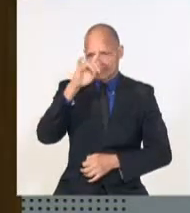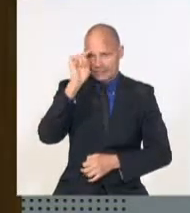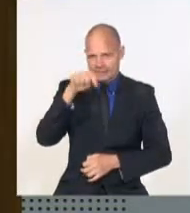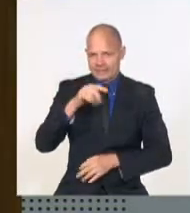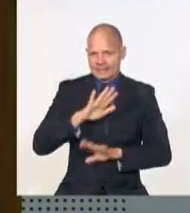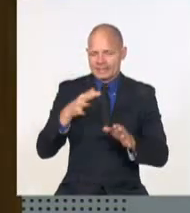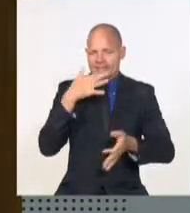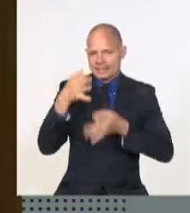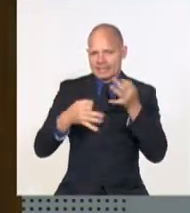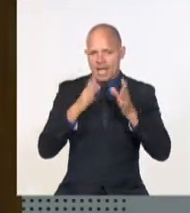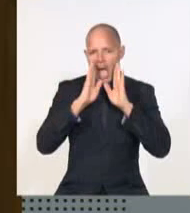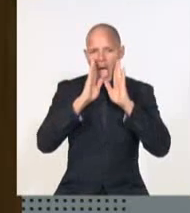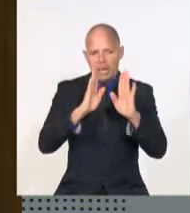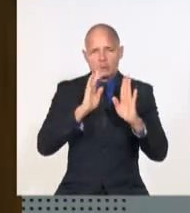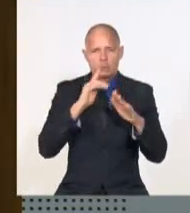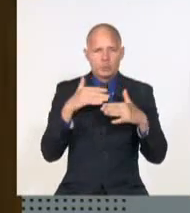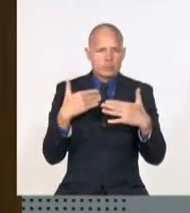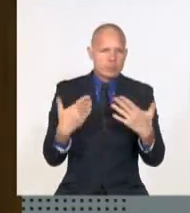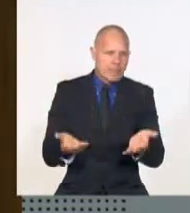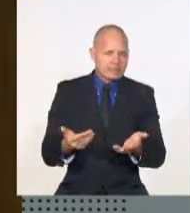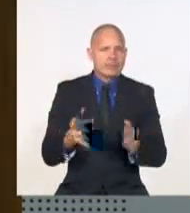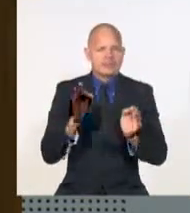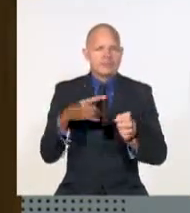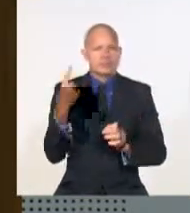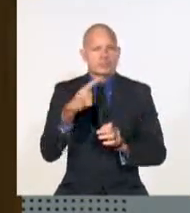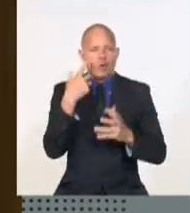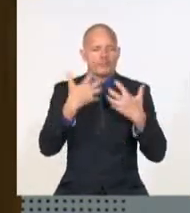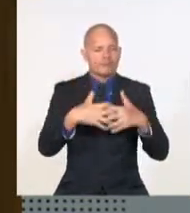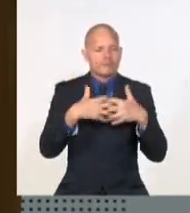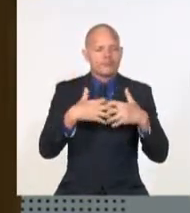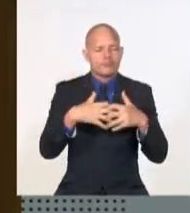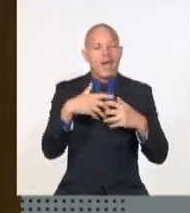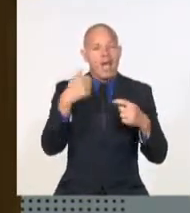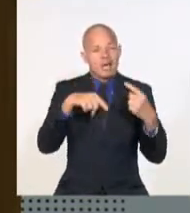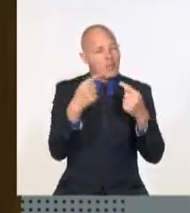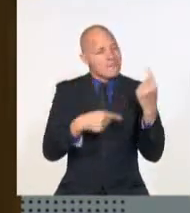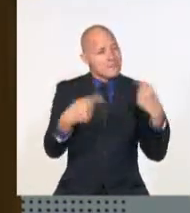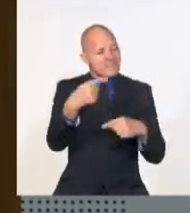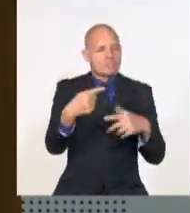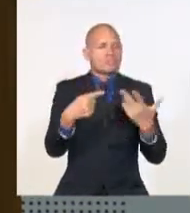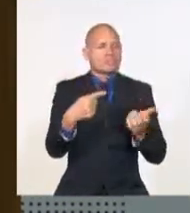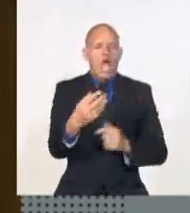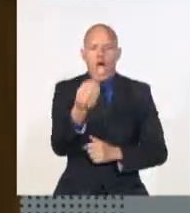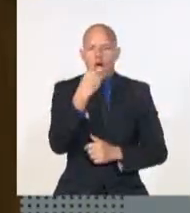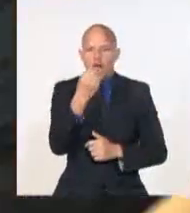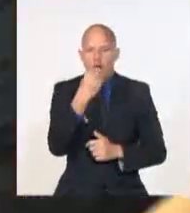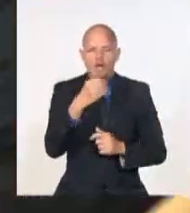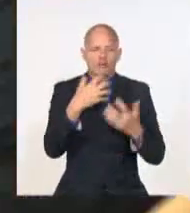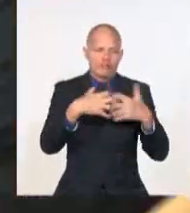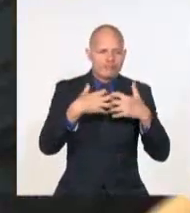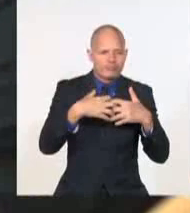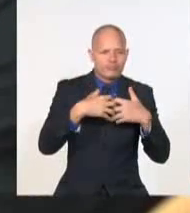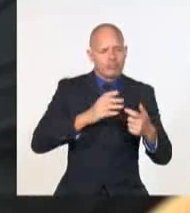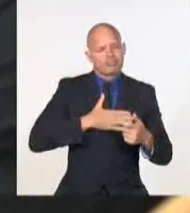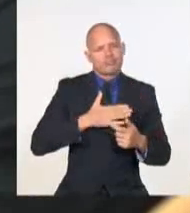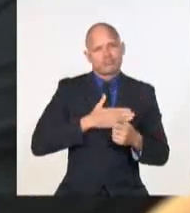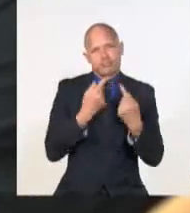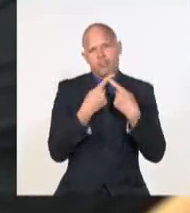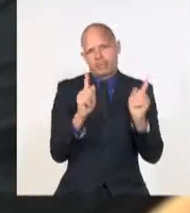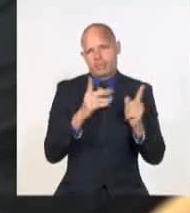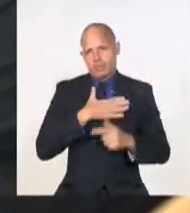debe estar dirigida a cuánto más podemos hacer para alcanzar de una vez la tan necesitada soberanía alimentaria.